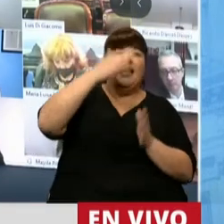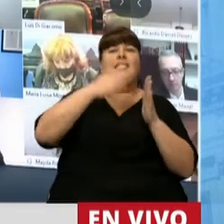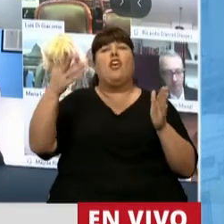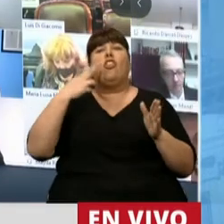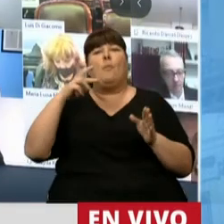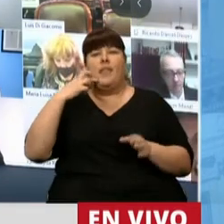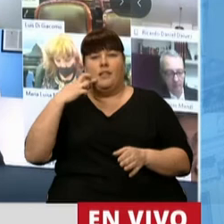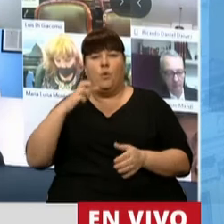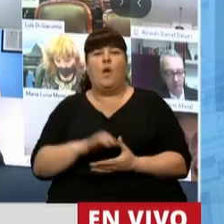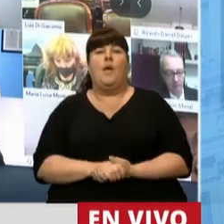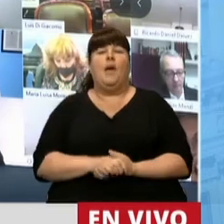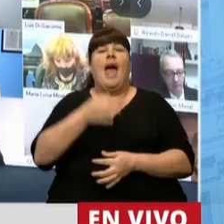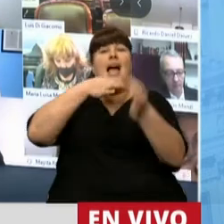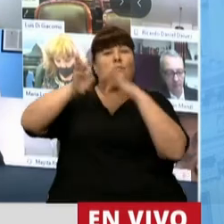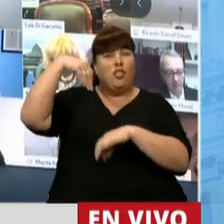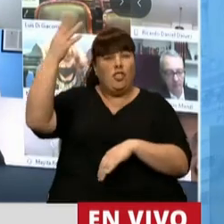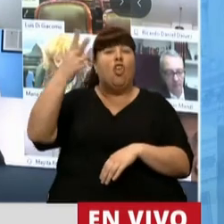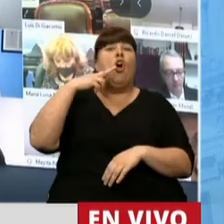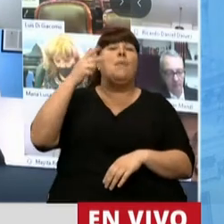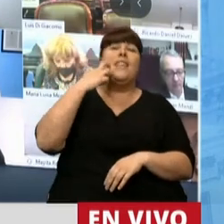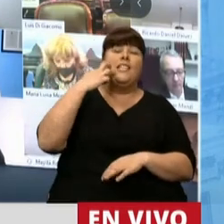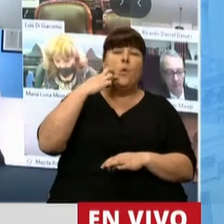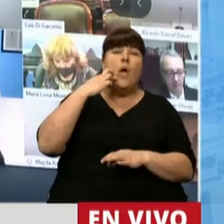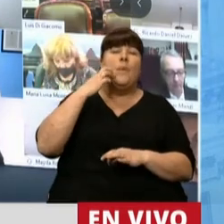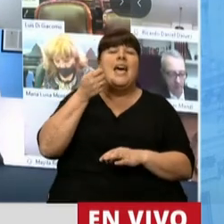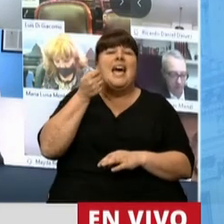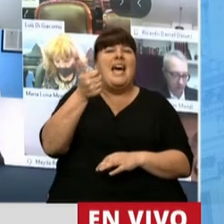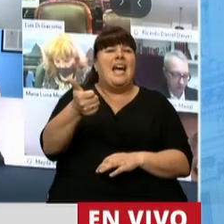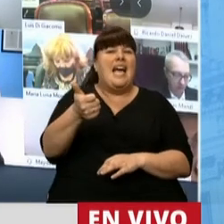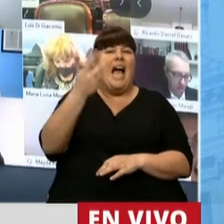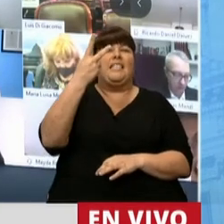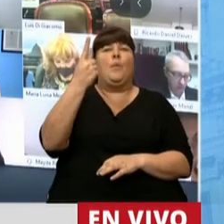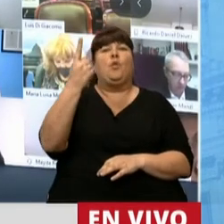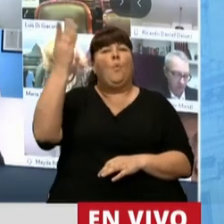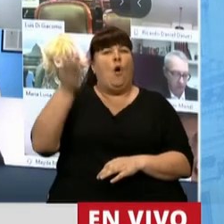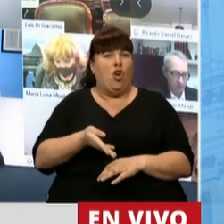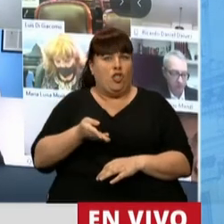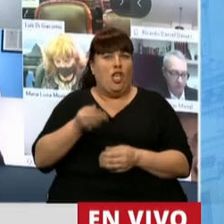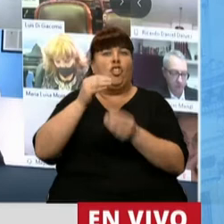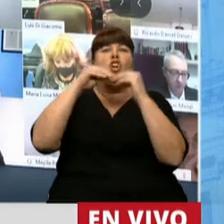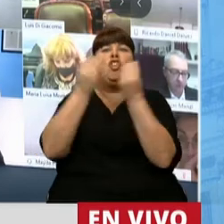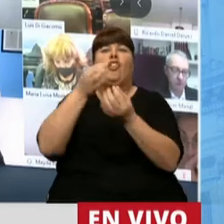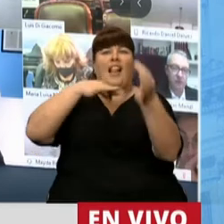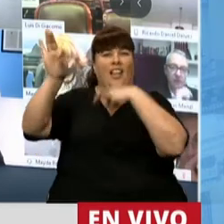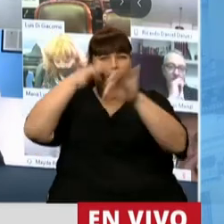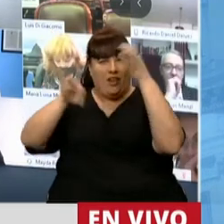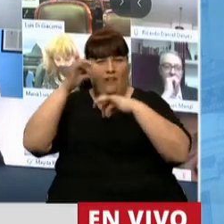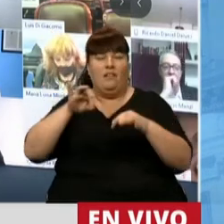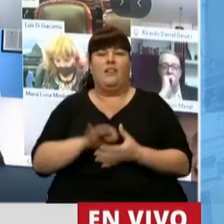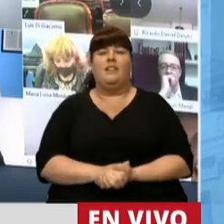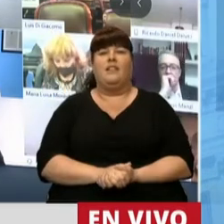-2019. Y las exportaciones en 2019 llegaron casi al 21% de las ventas totales.